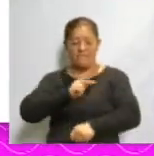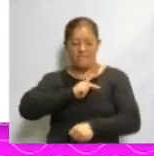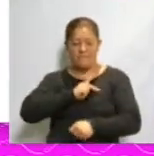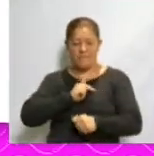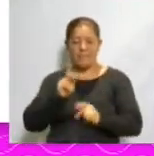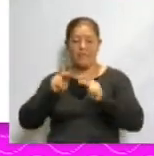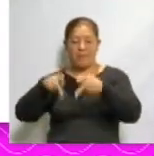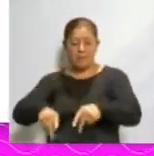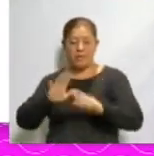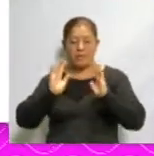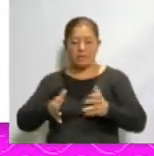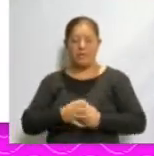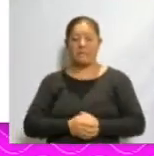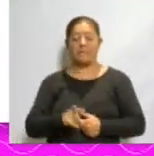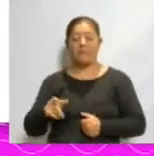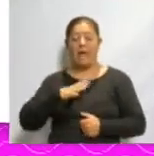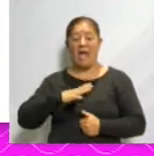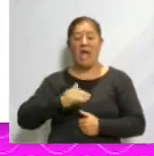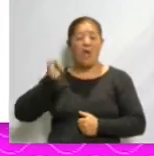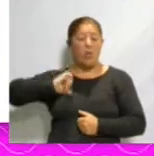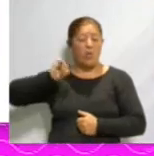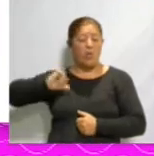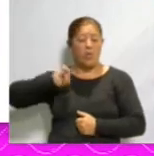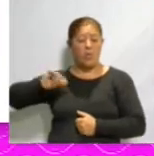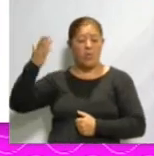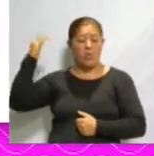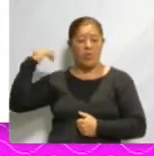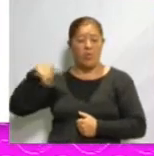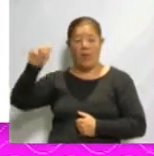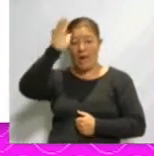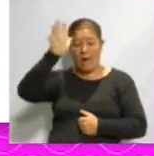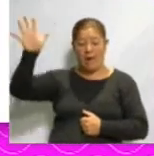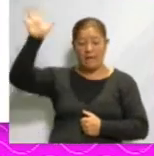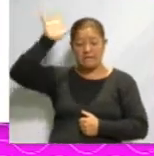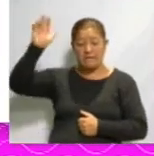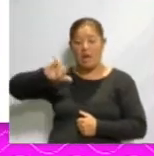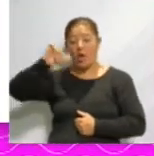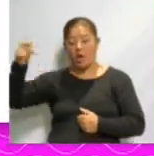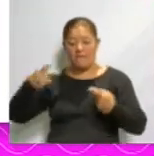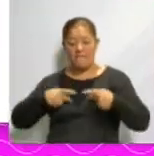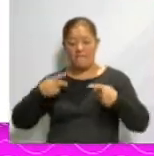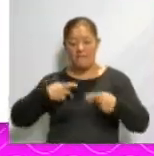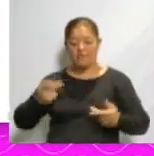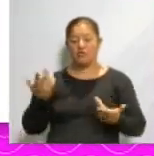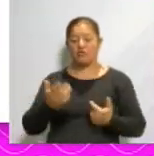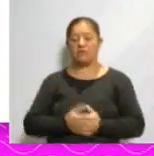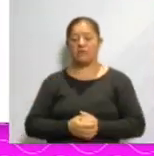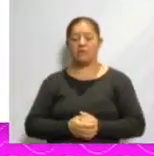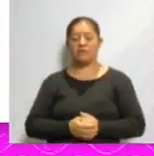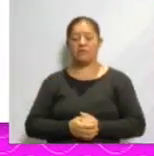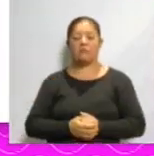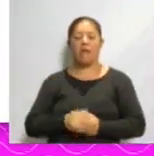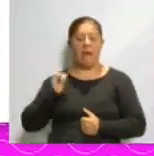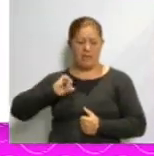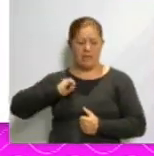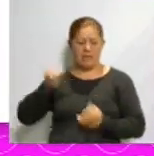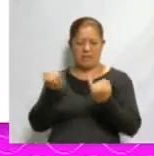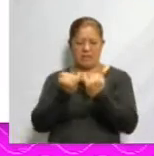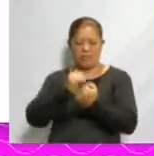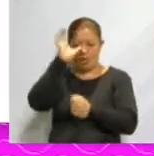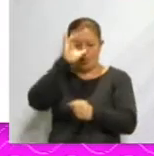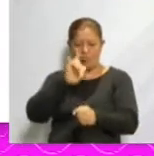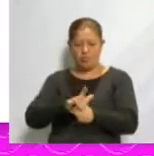originated several thousand years ago with the Aztec, Toltec and other Nahua people. Altars with offerings are the